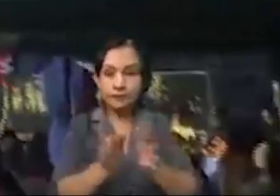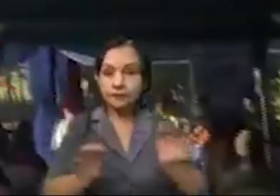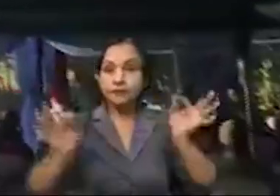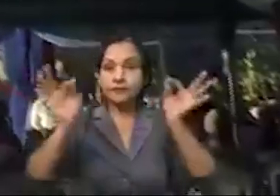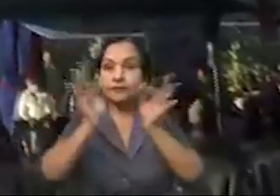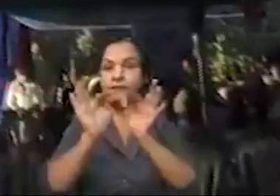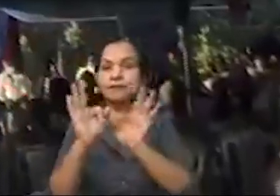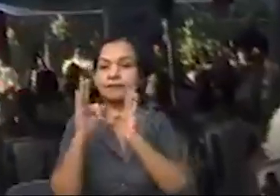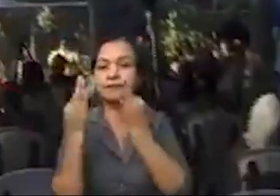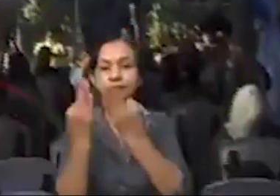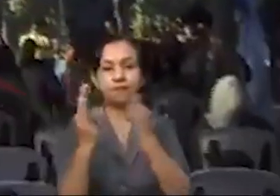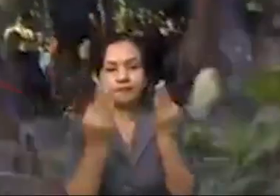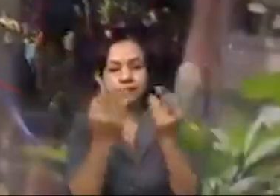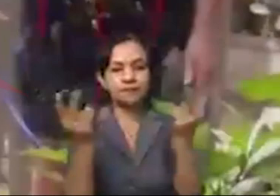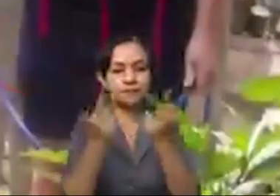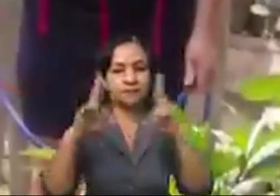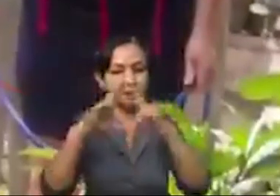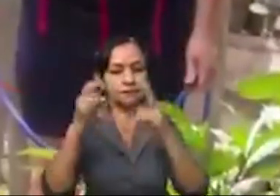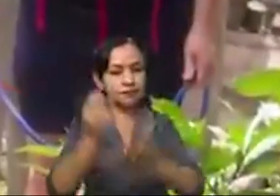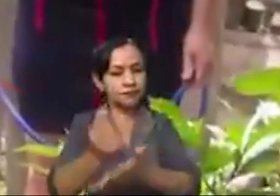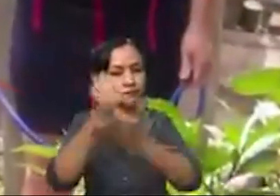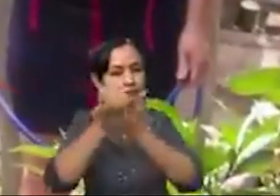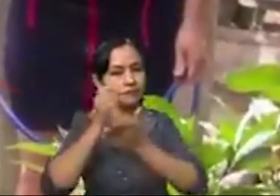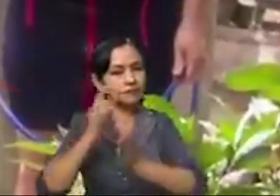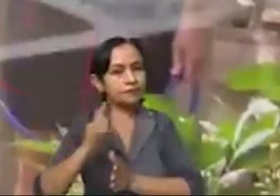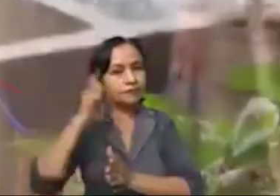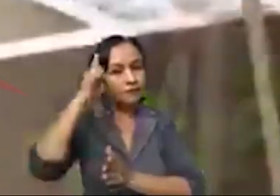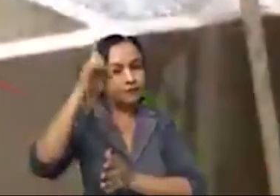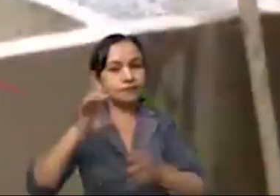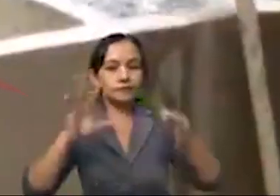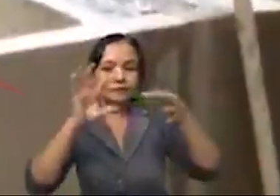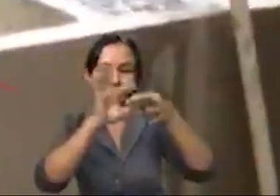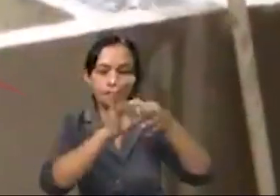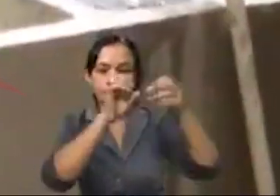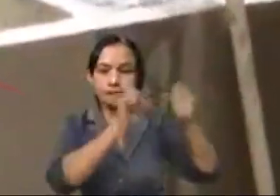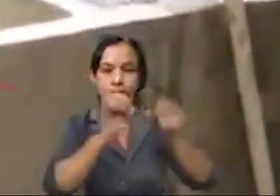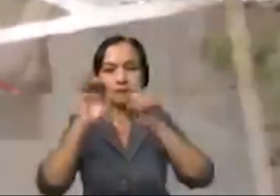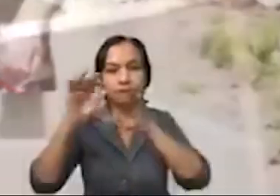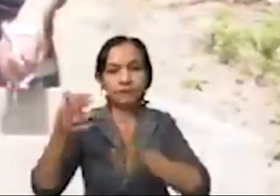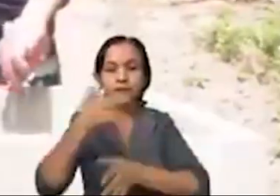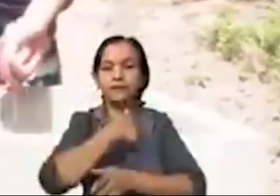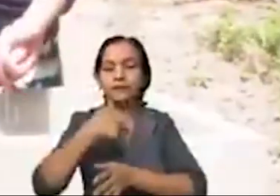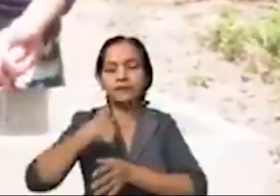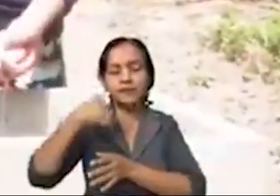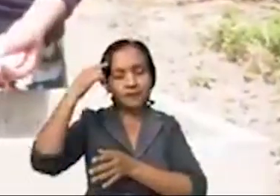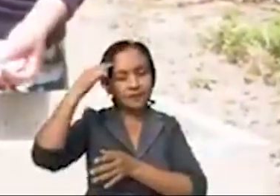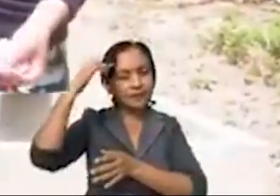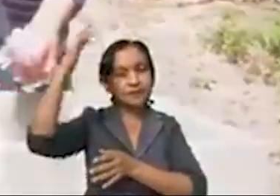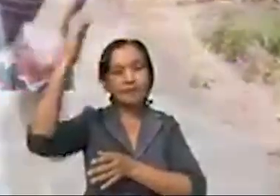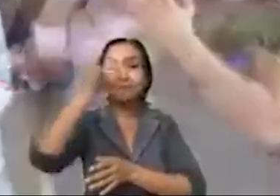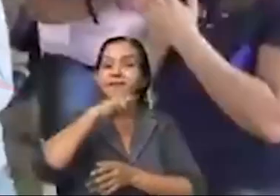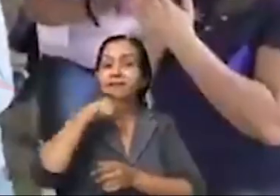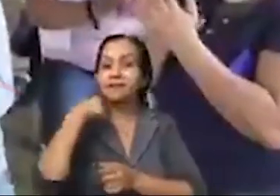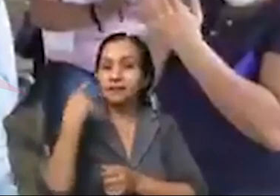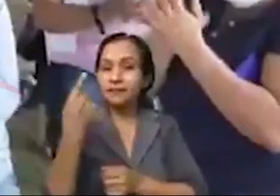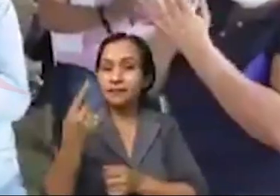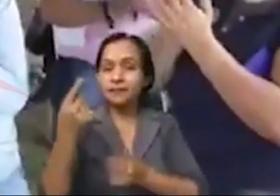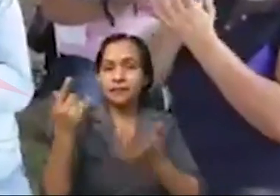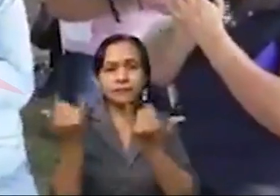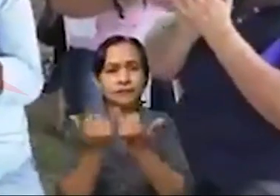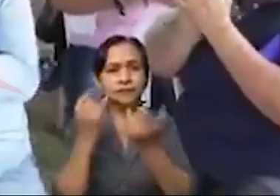de obra que dura cuatro meses, donde todavía se hacen algunas pruebas, donde todavía se desarrolla un programa de